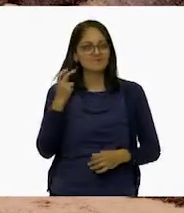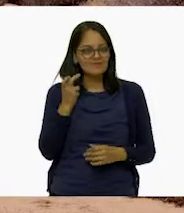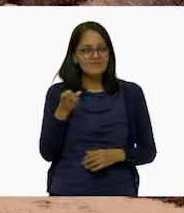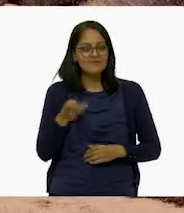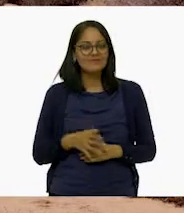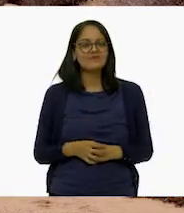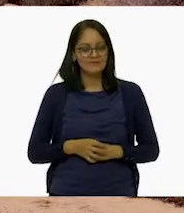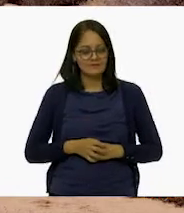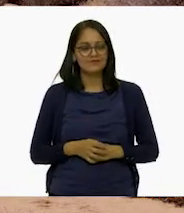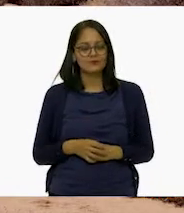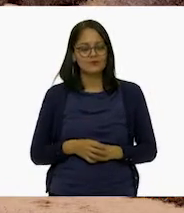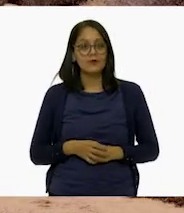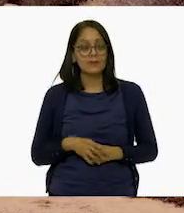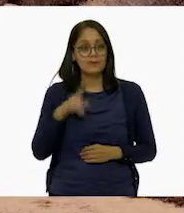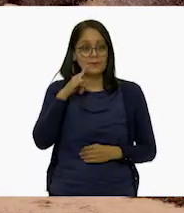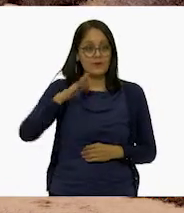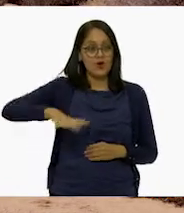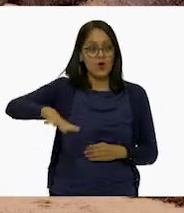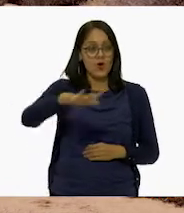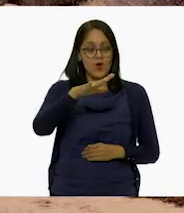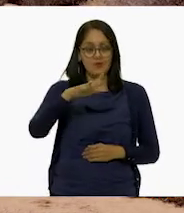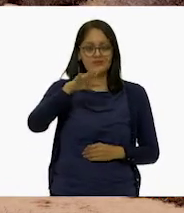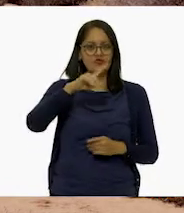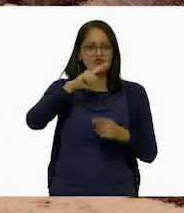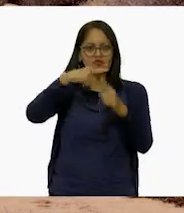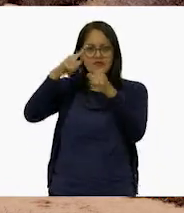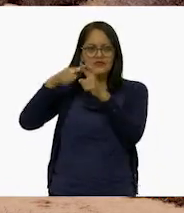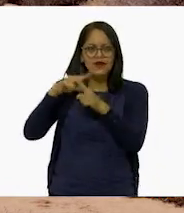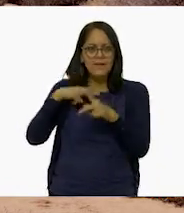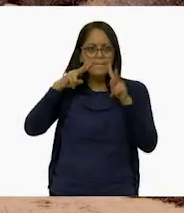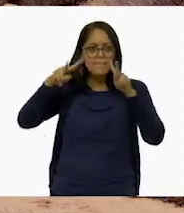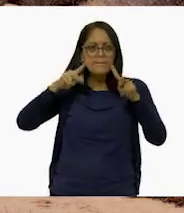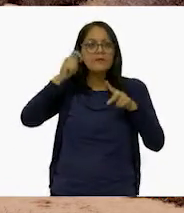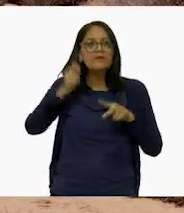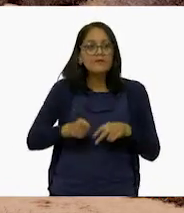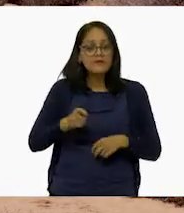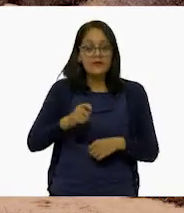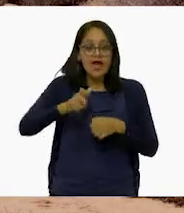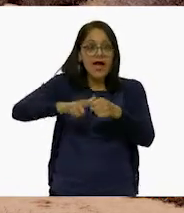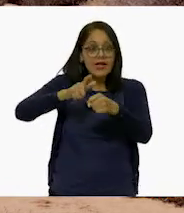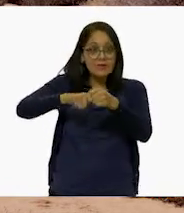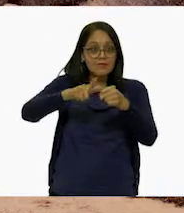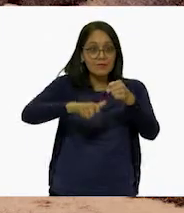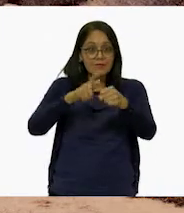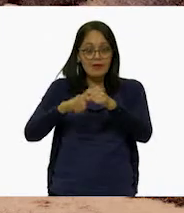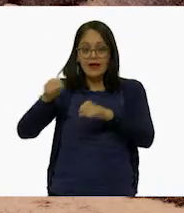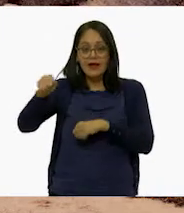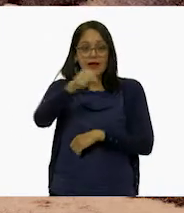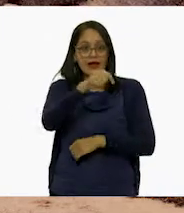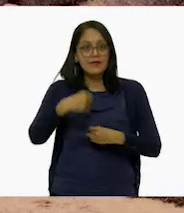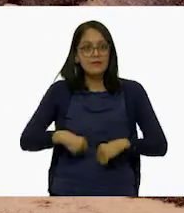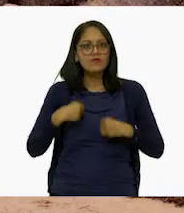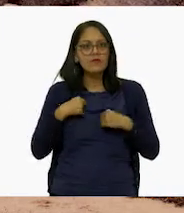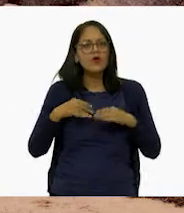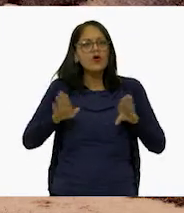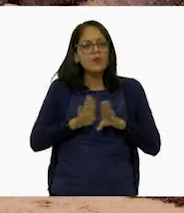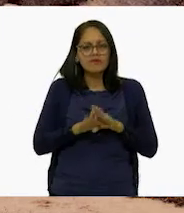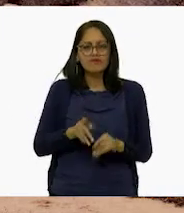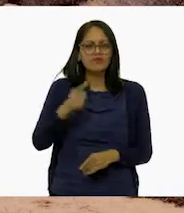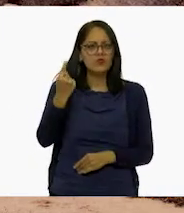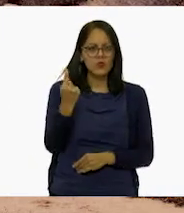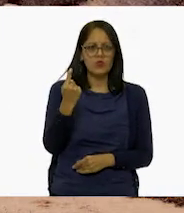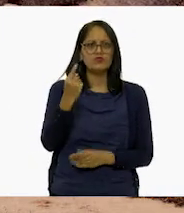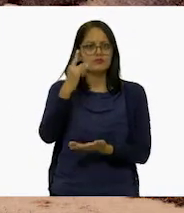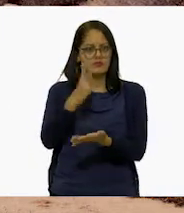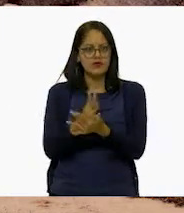la relación de las condiciones físicas ha dado como resultado que la fauna que se adapta a ella sea particular y